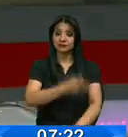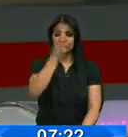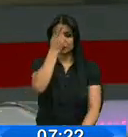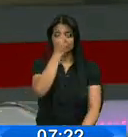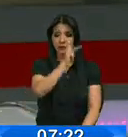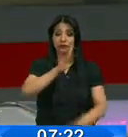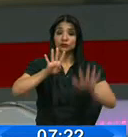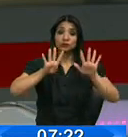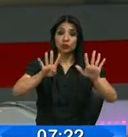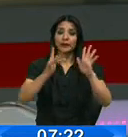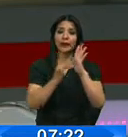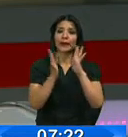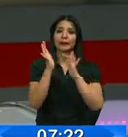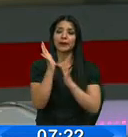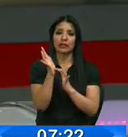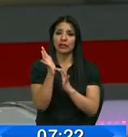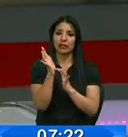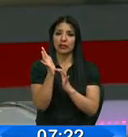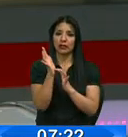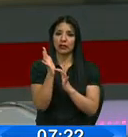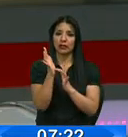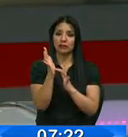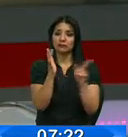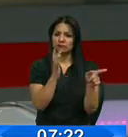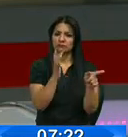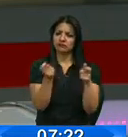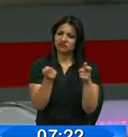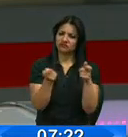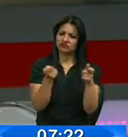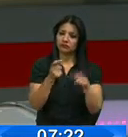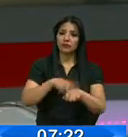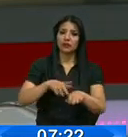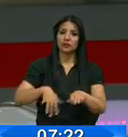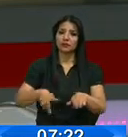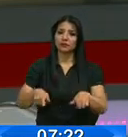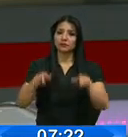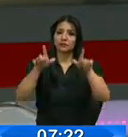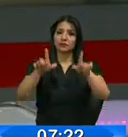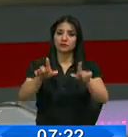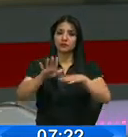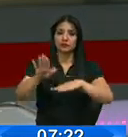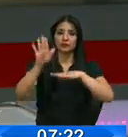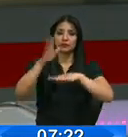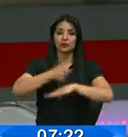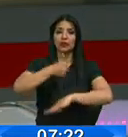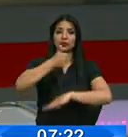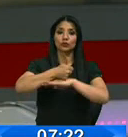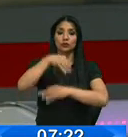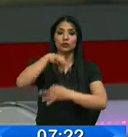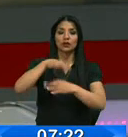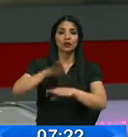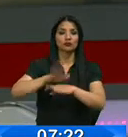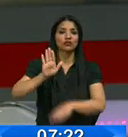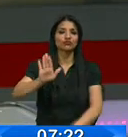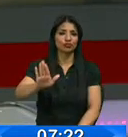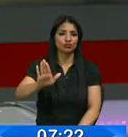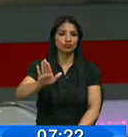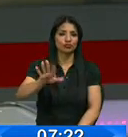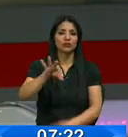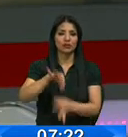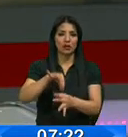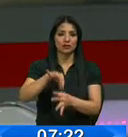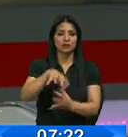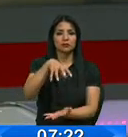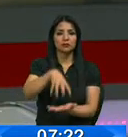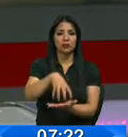el 9 de abril a que al decir del organismo retrasó la entrega de credenciales a las autoridades electas de los comicios seccionales de allá en la